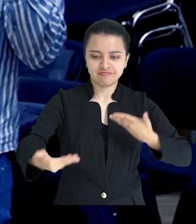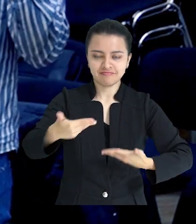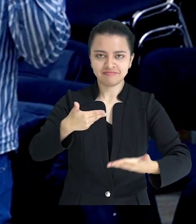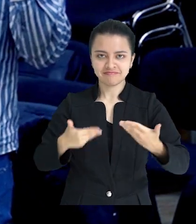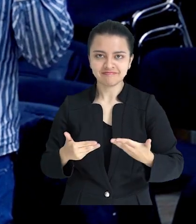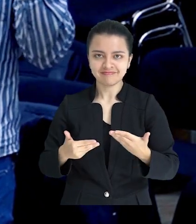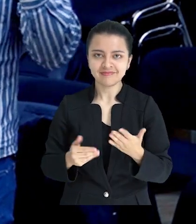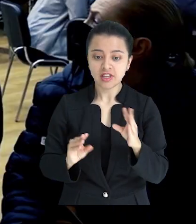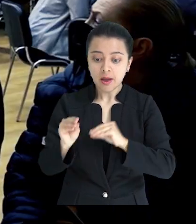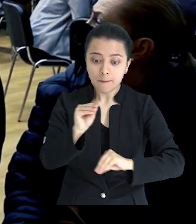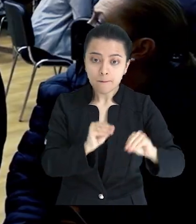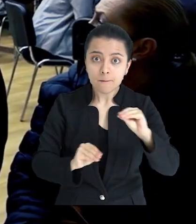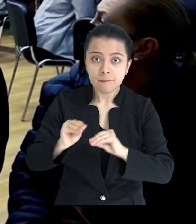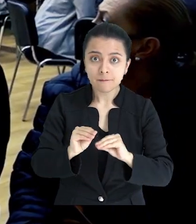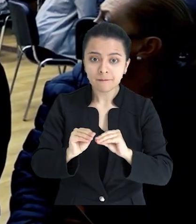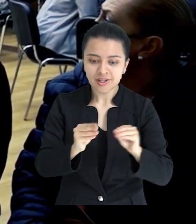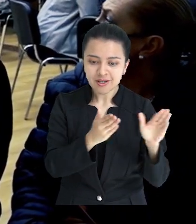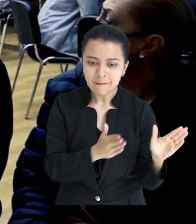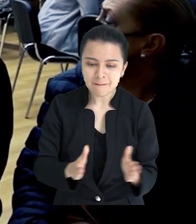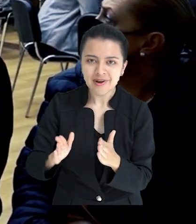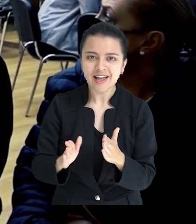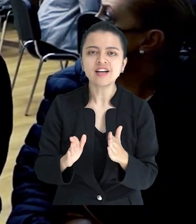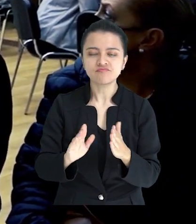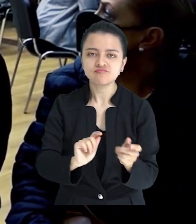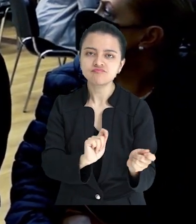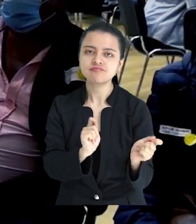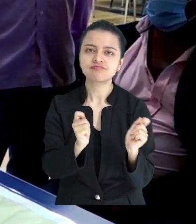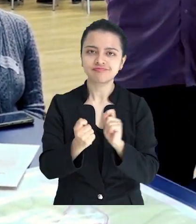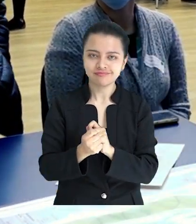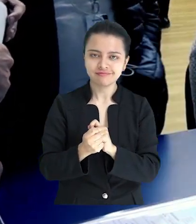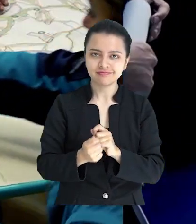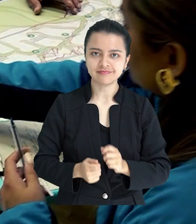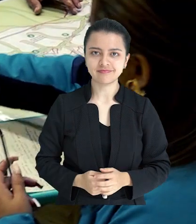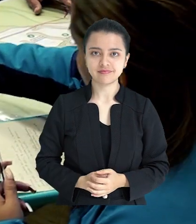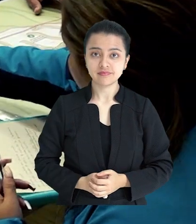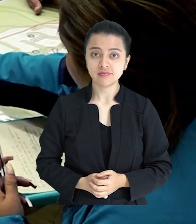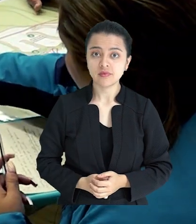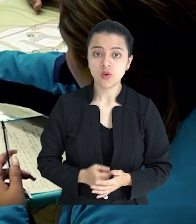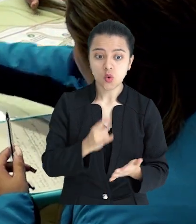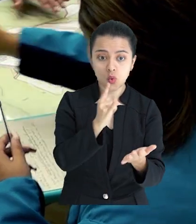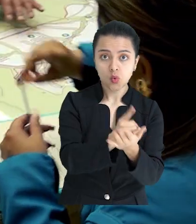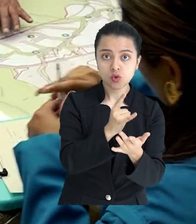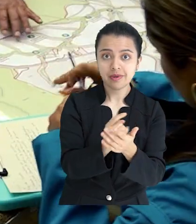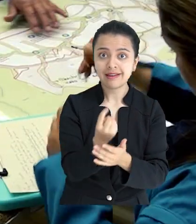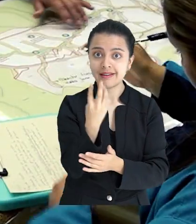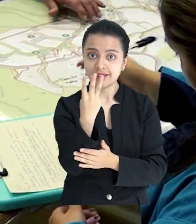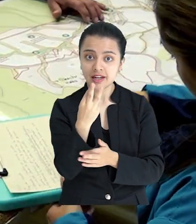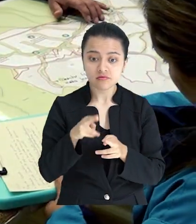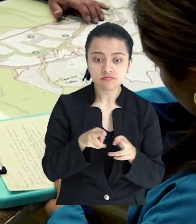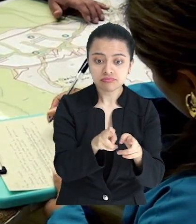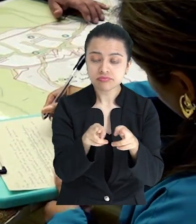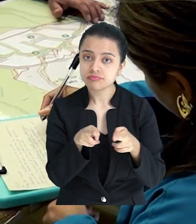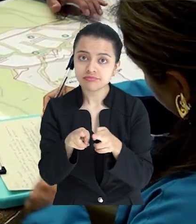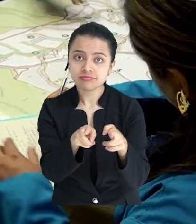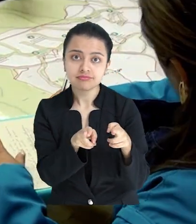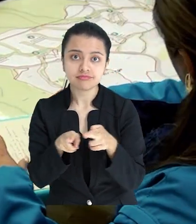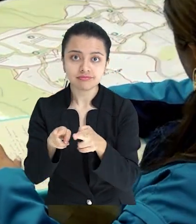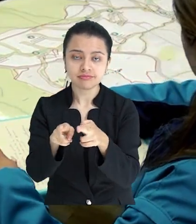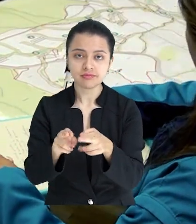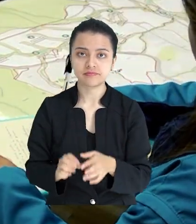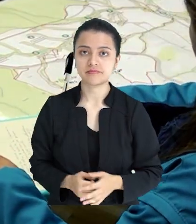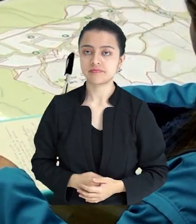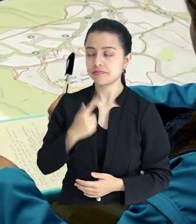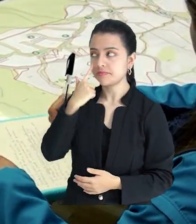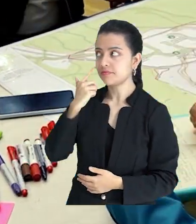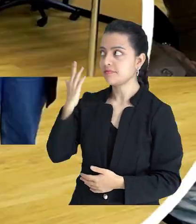siendo incluidos en el proceso de modificación del plan parcial USME-3 Quebradas. También hemos resuelto inquietudes sobre las